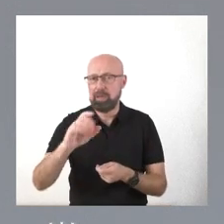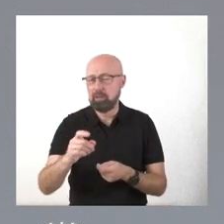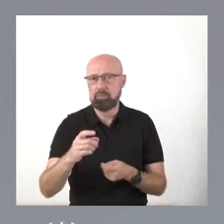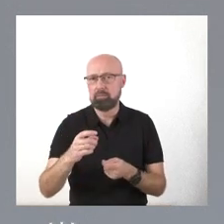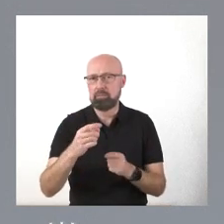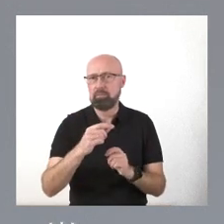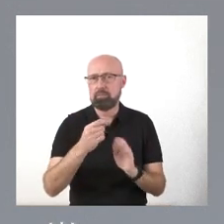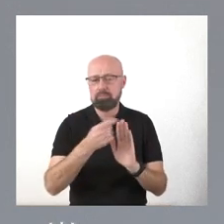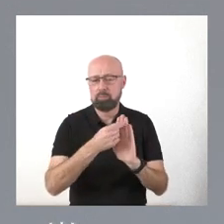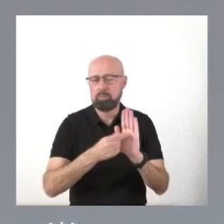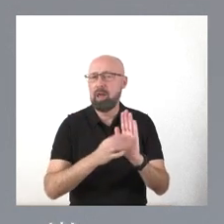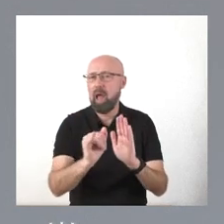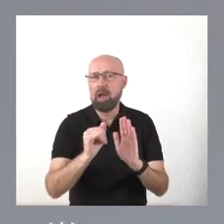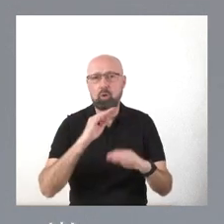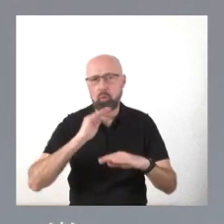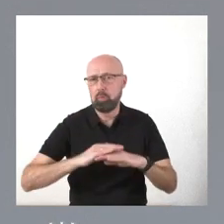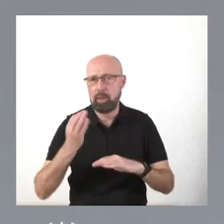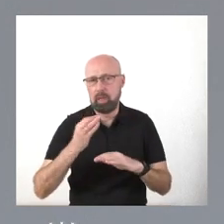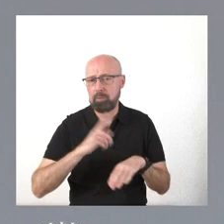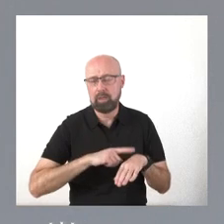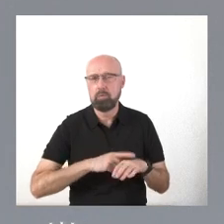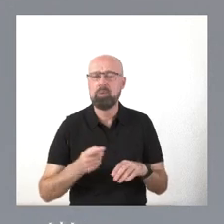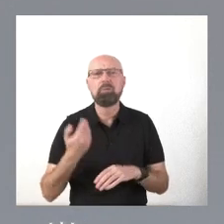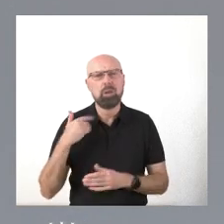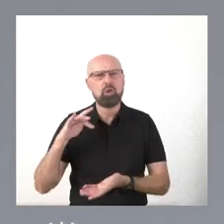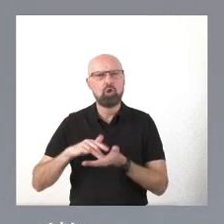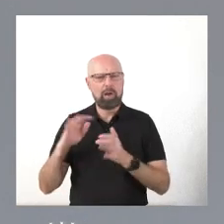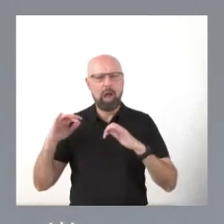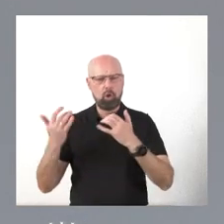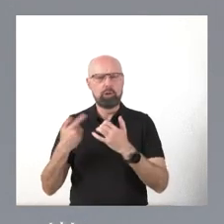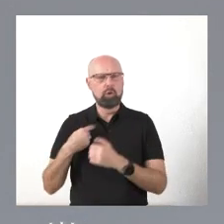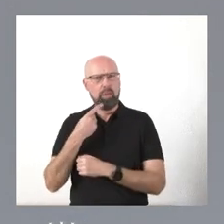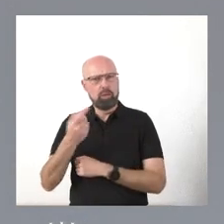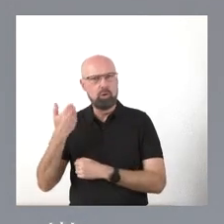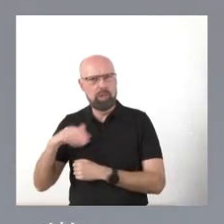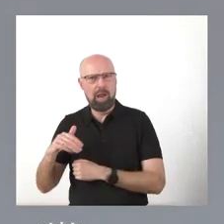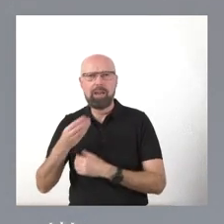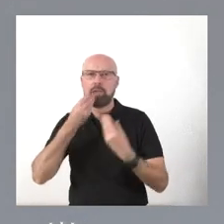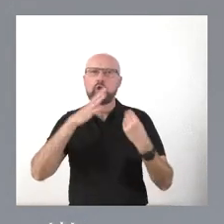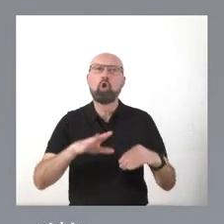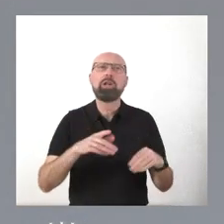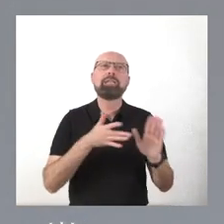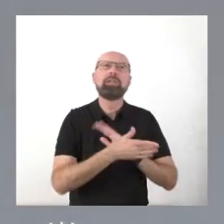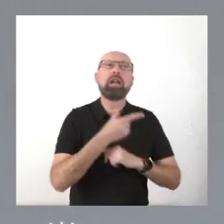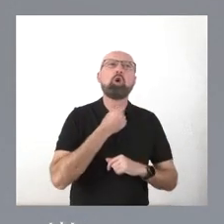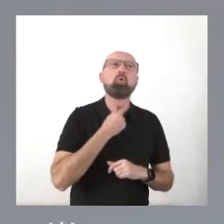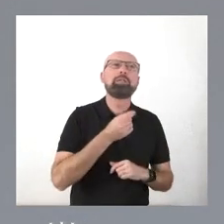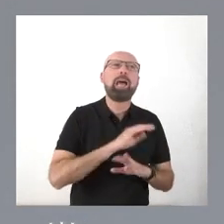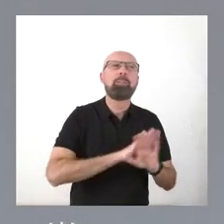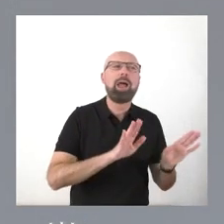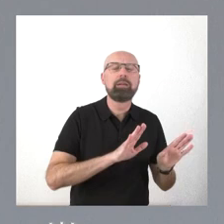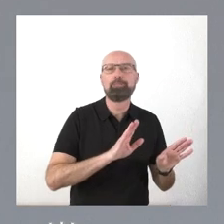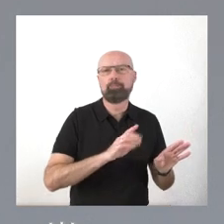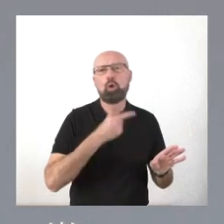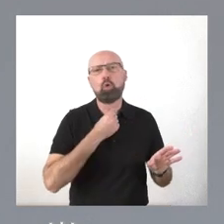que la historia no es lo que a unos les gusta, es también lo que no les gusta. La historia es la